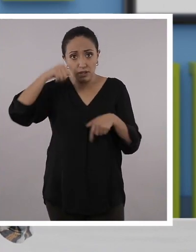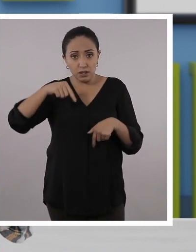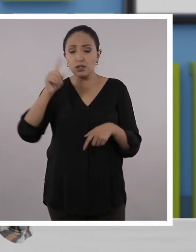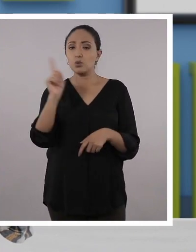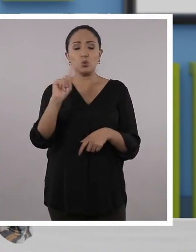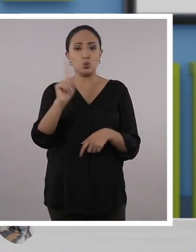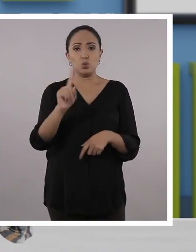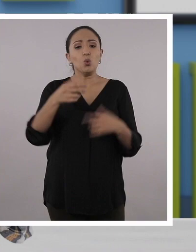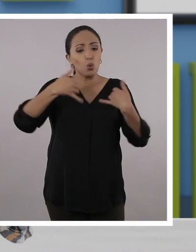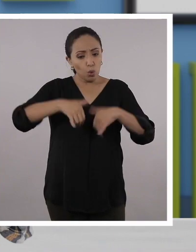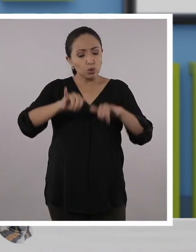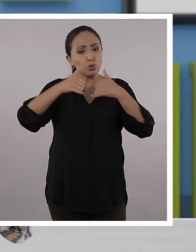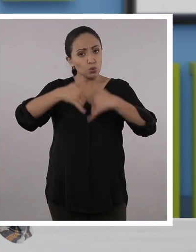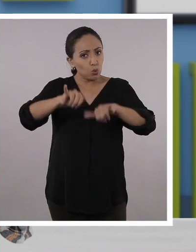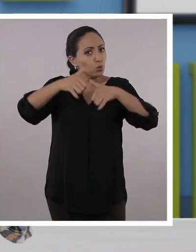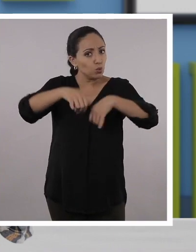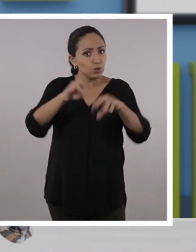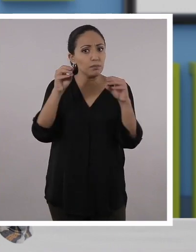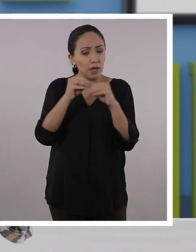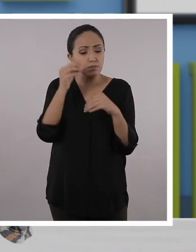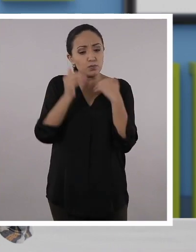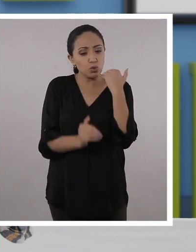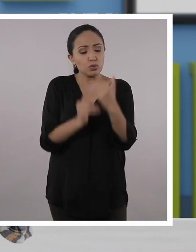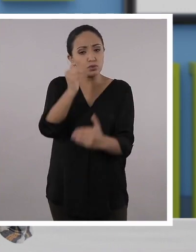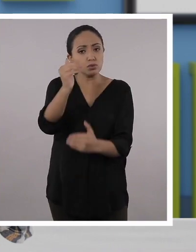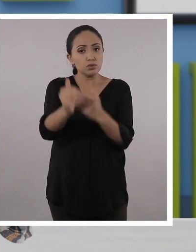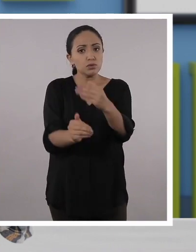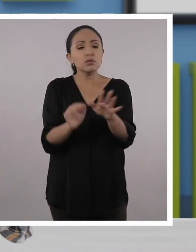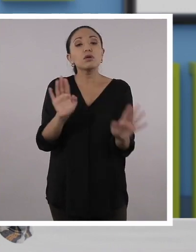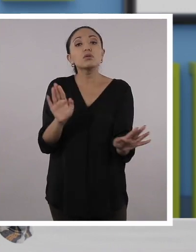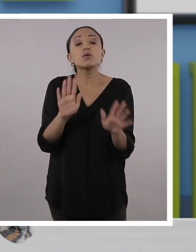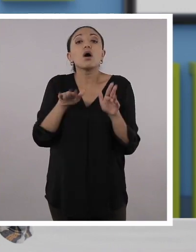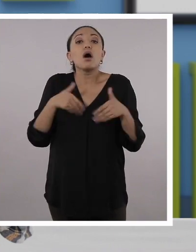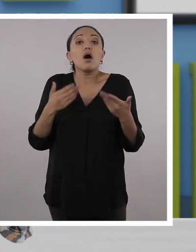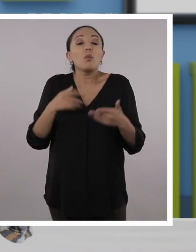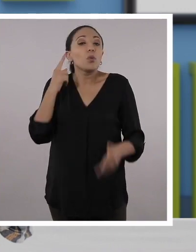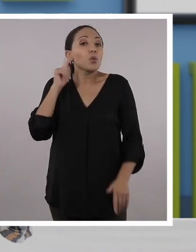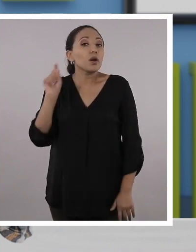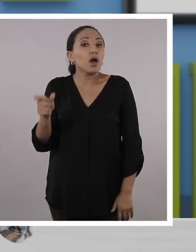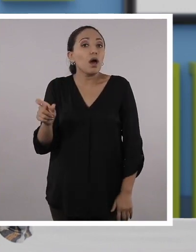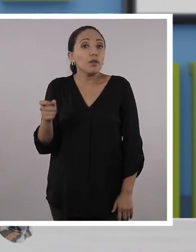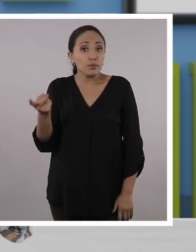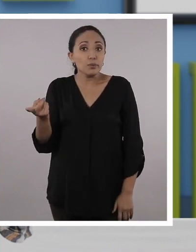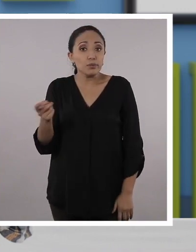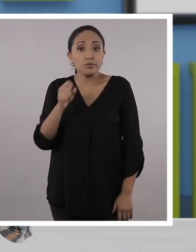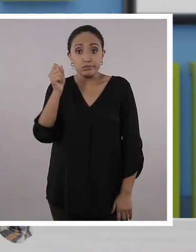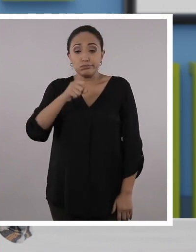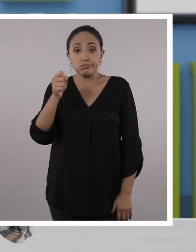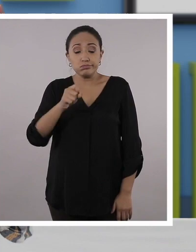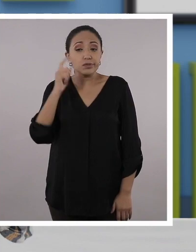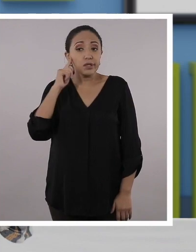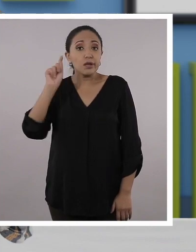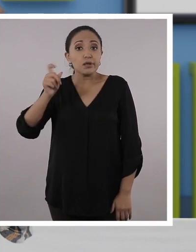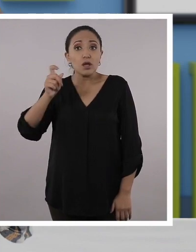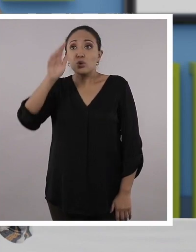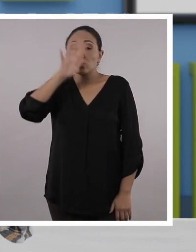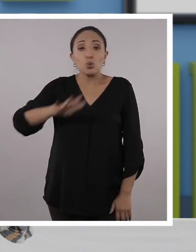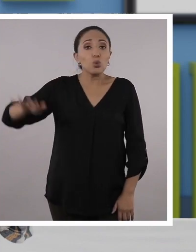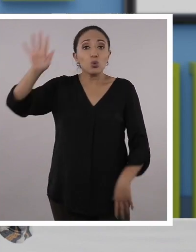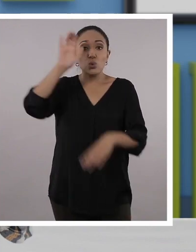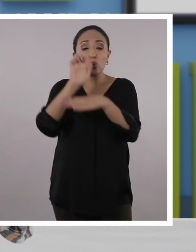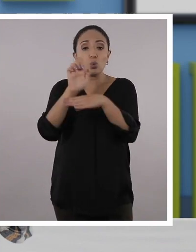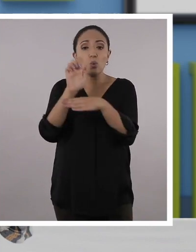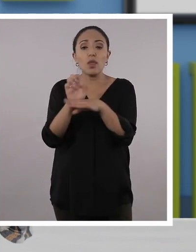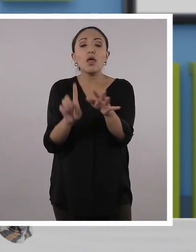educativo. Ustedes pueden seguir aprendiendo, pueden continuar este proceso siguiendo la radio. Todas las radios a nivel